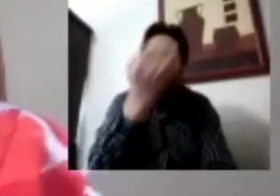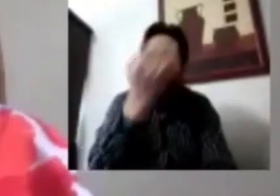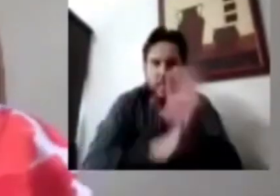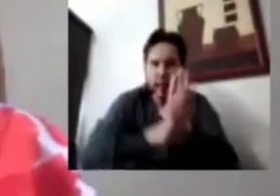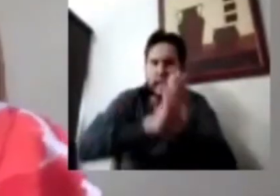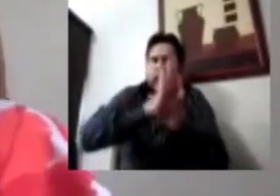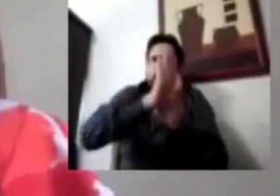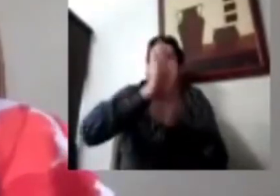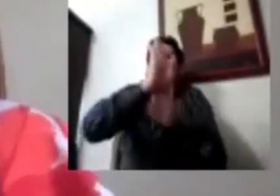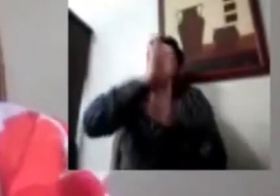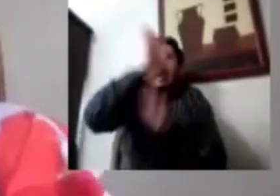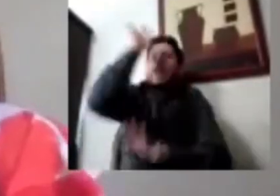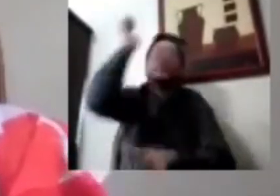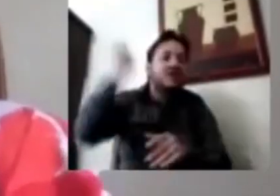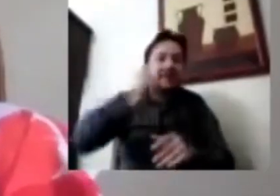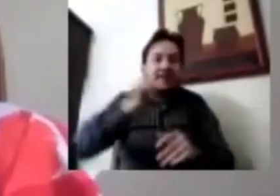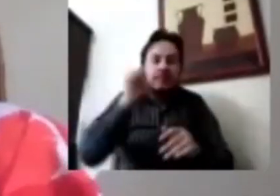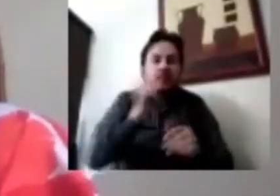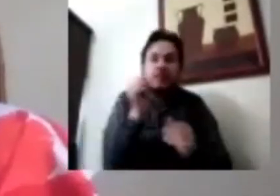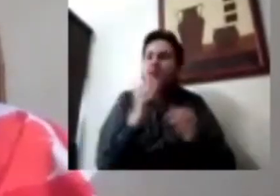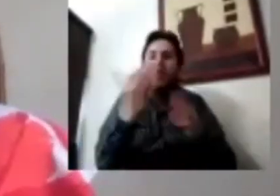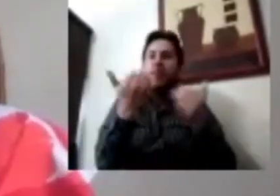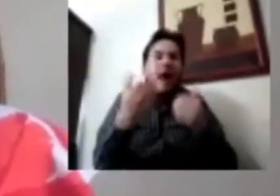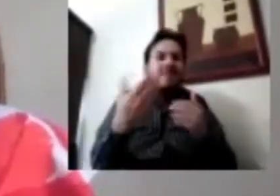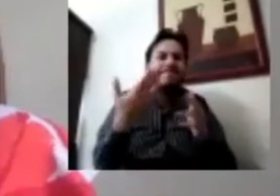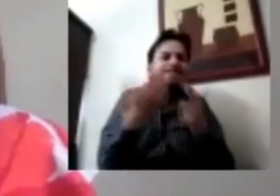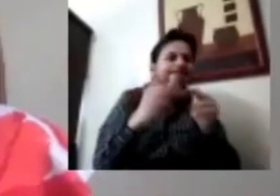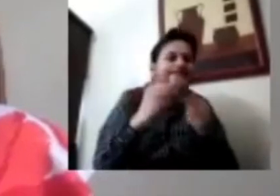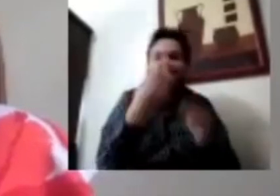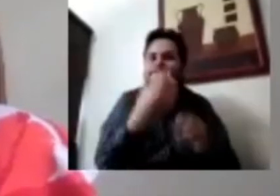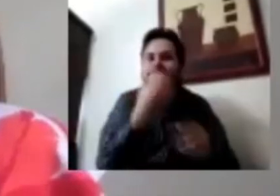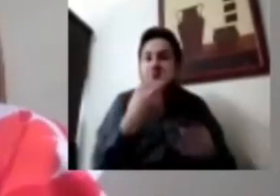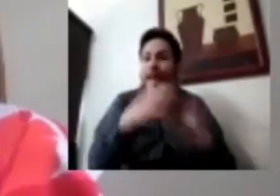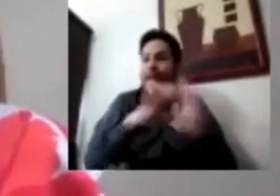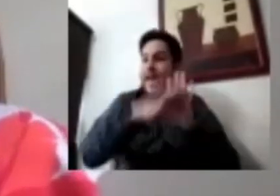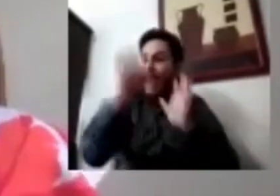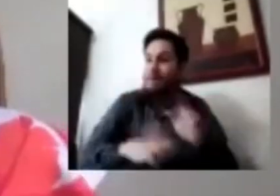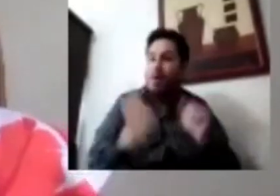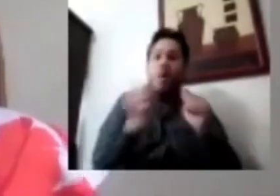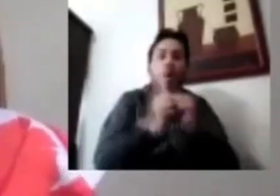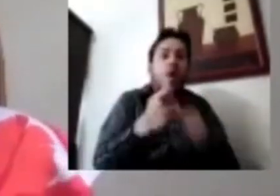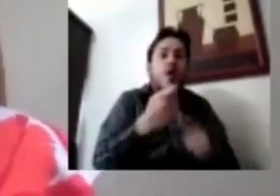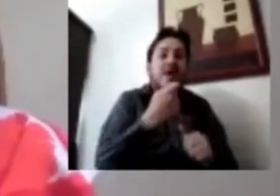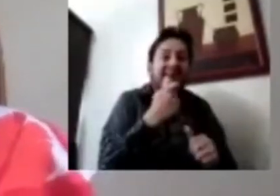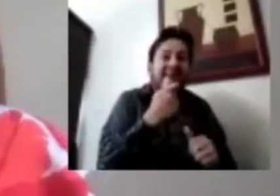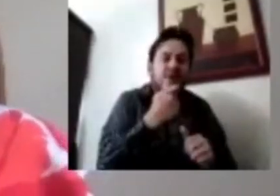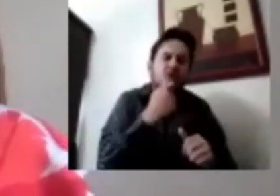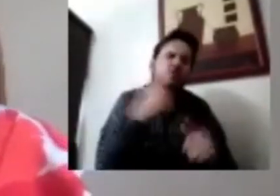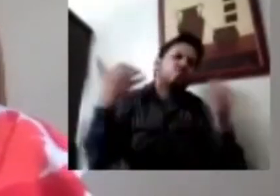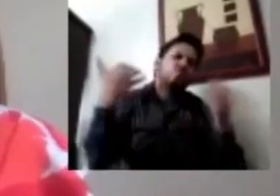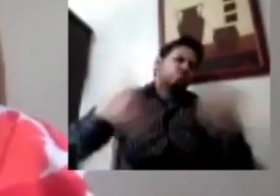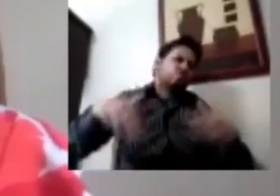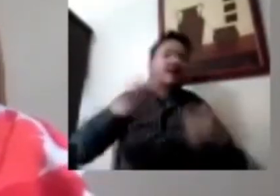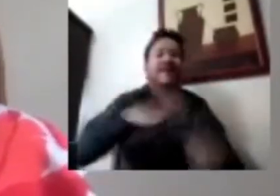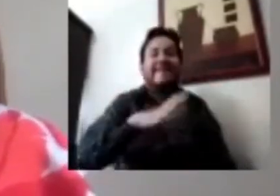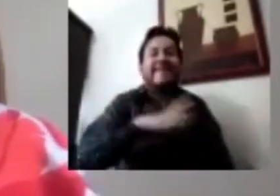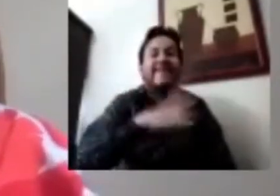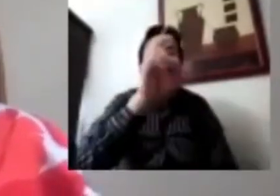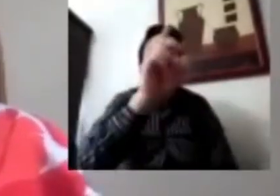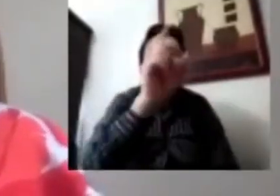alimentaria. Si nos enfocamos a hogares con niños, este porcentaje es un foco rojo. Llegó a 33